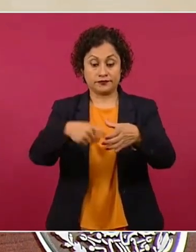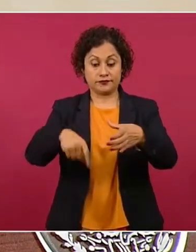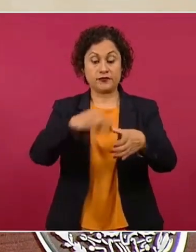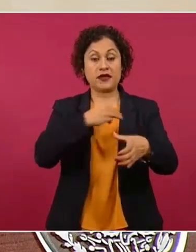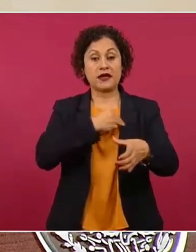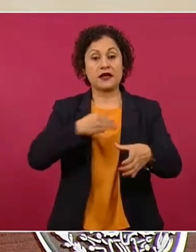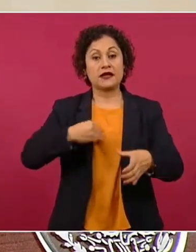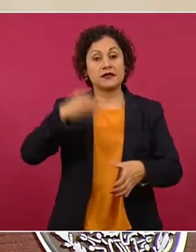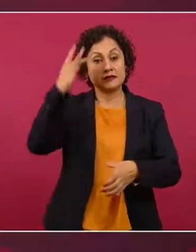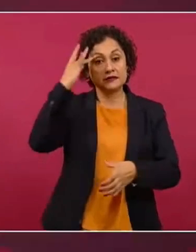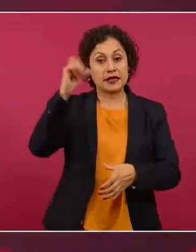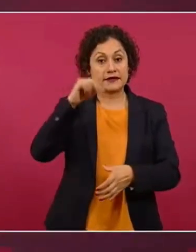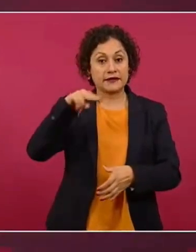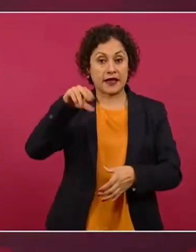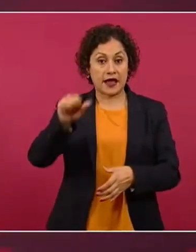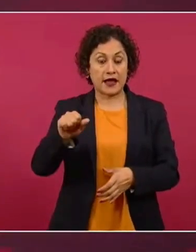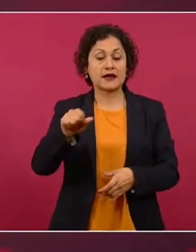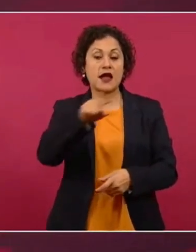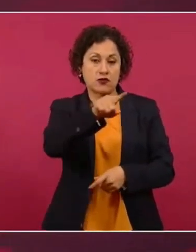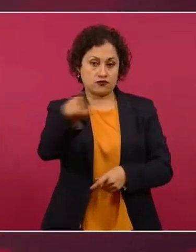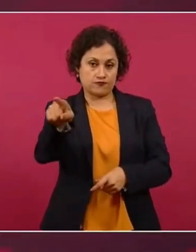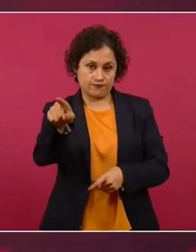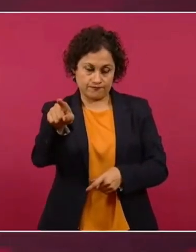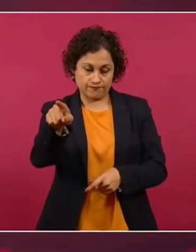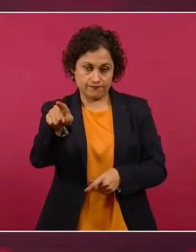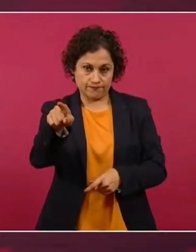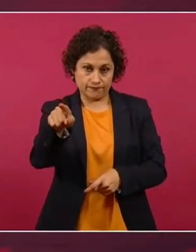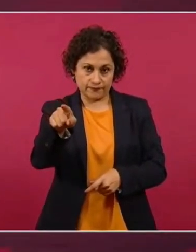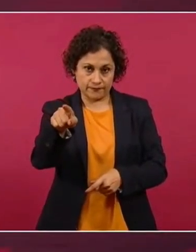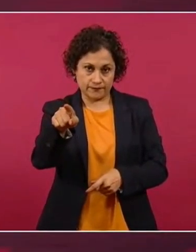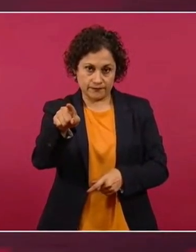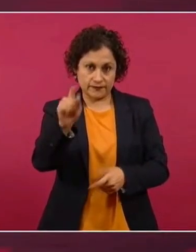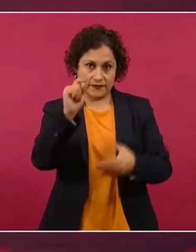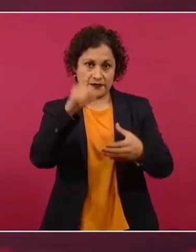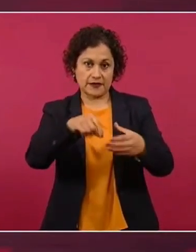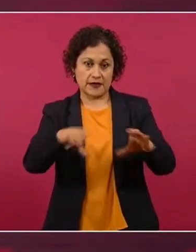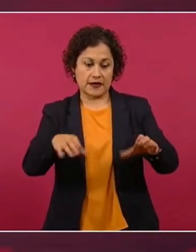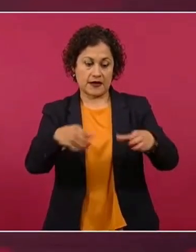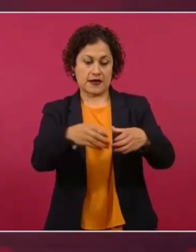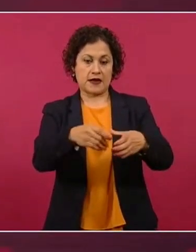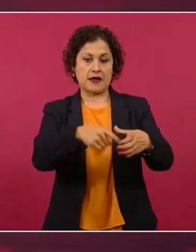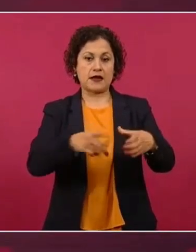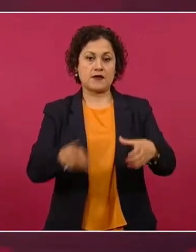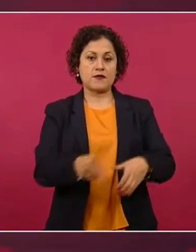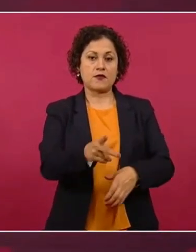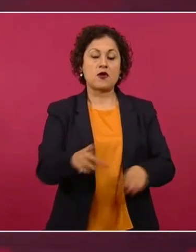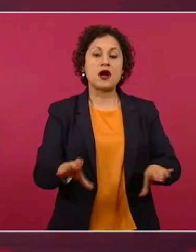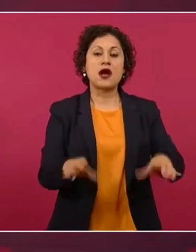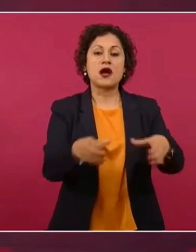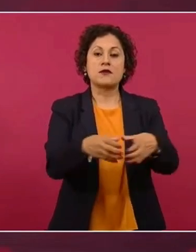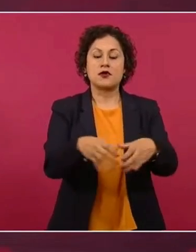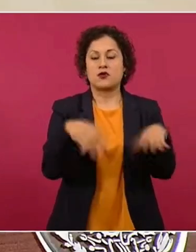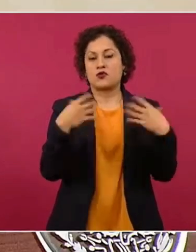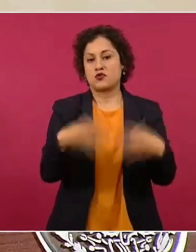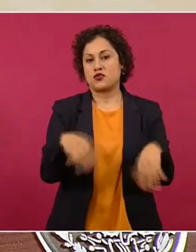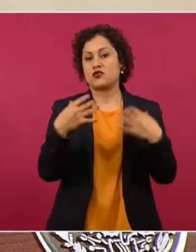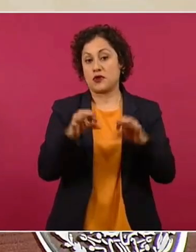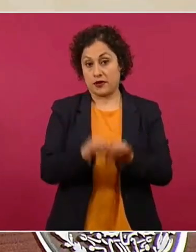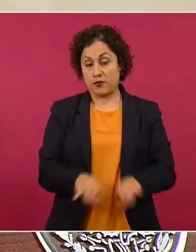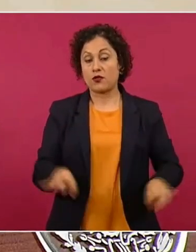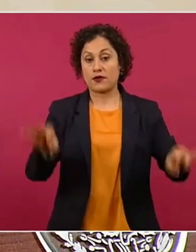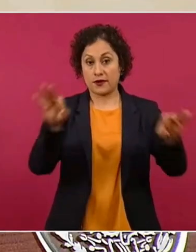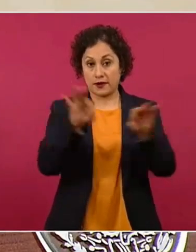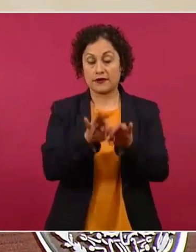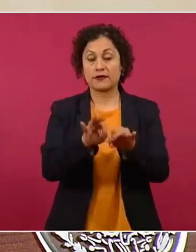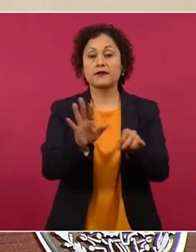a todos los mexicanos, es un pueblo estratégico, porque